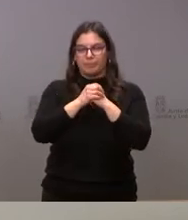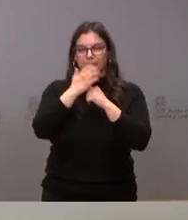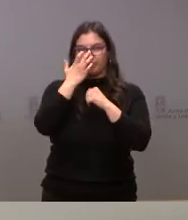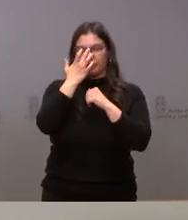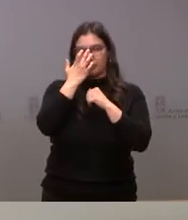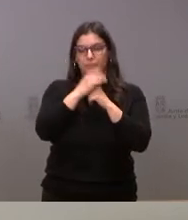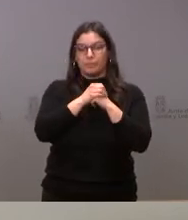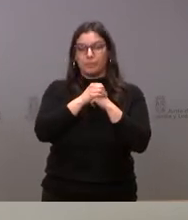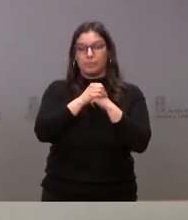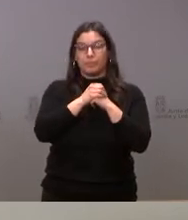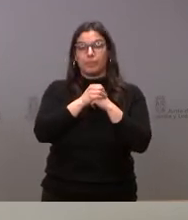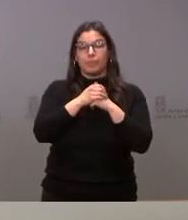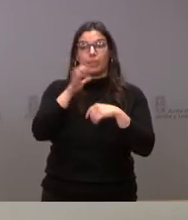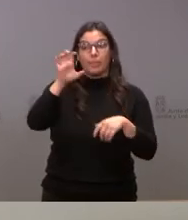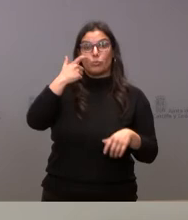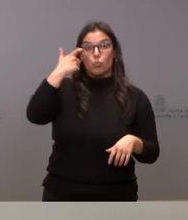En relación con Ucrania,